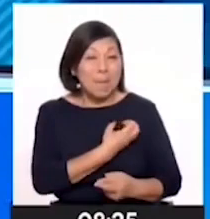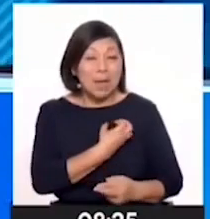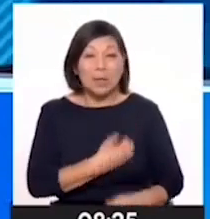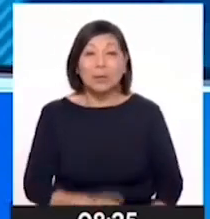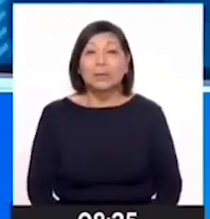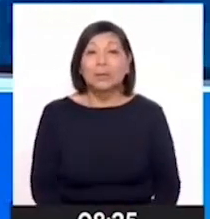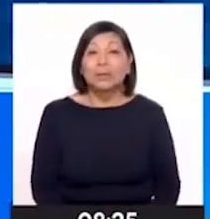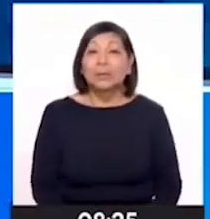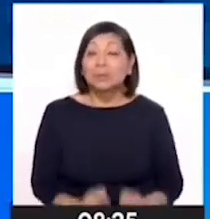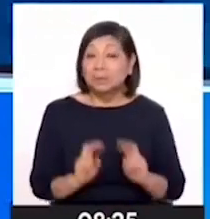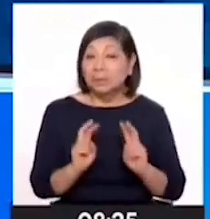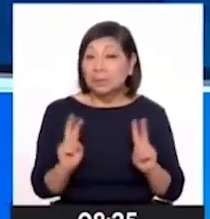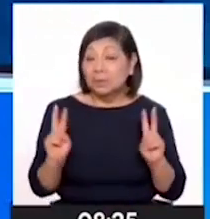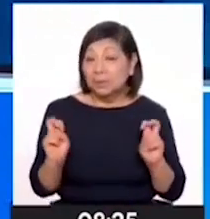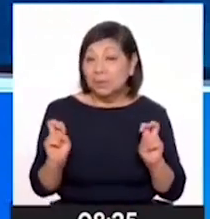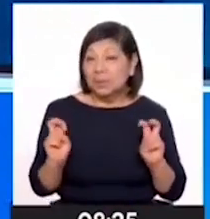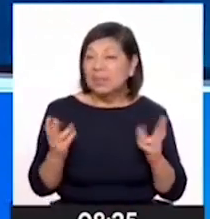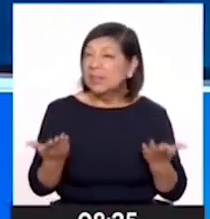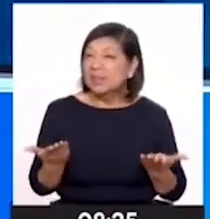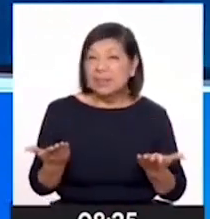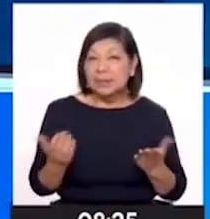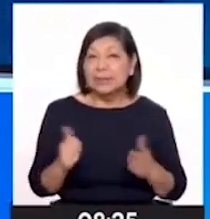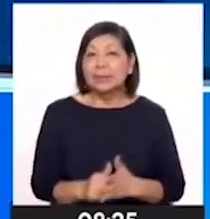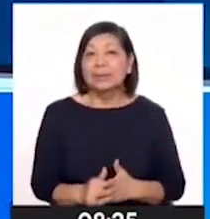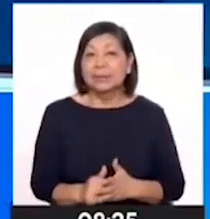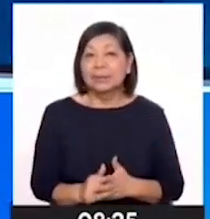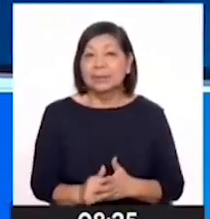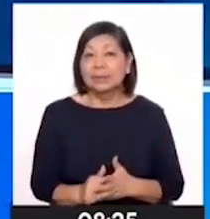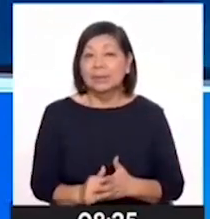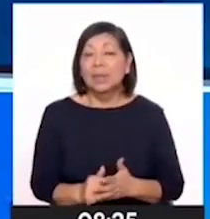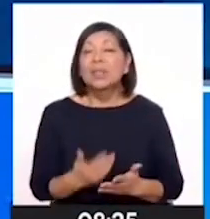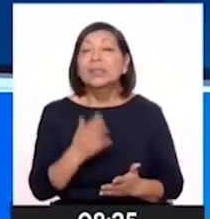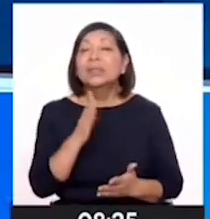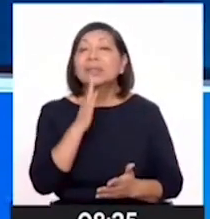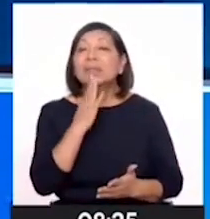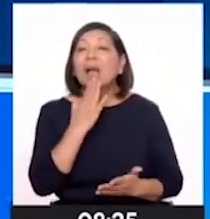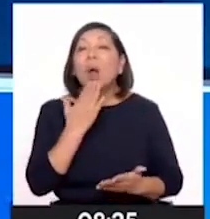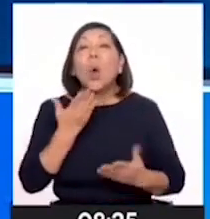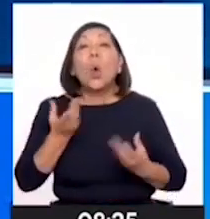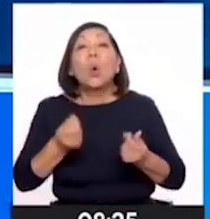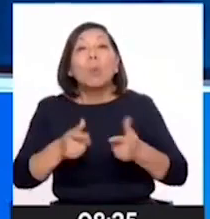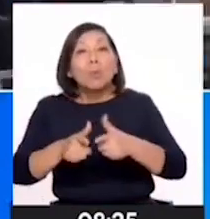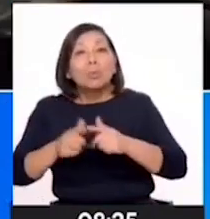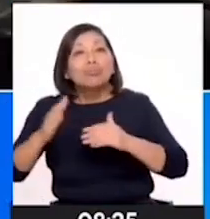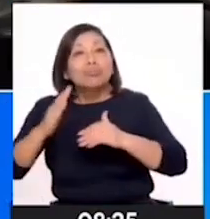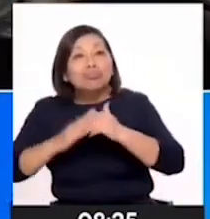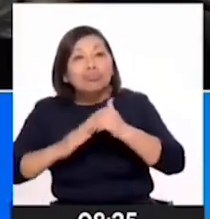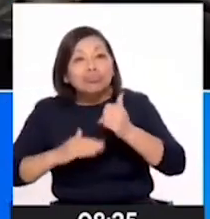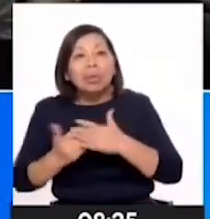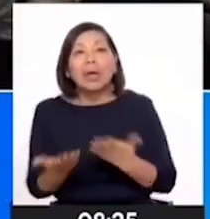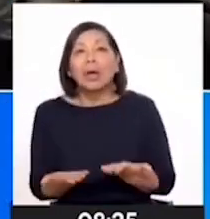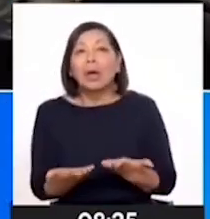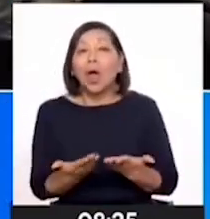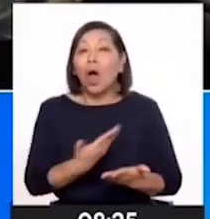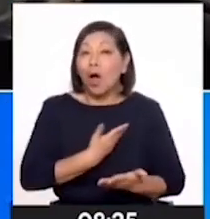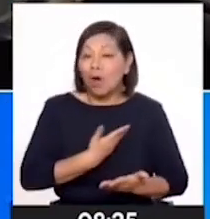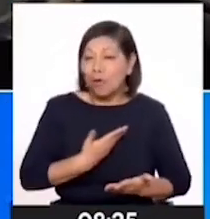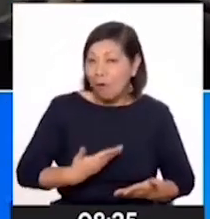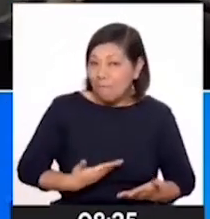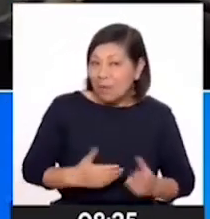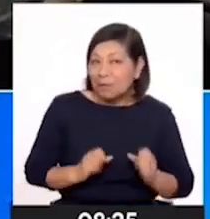uno de los temas que se tocó era justamente crear esta entidad de infraestructura en la cual el gobierno